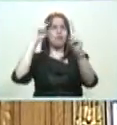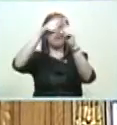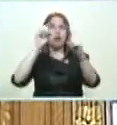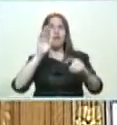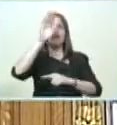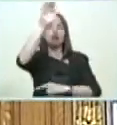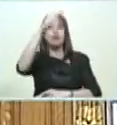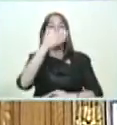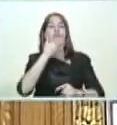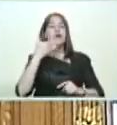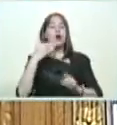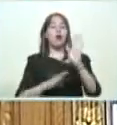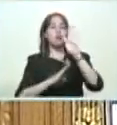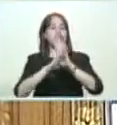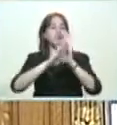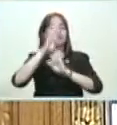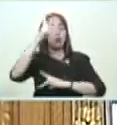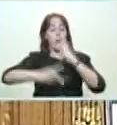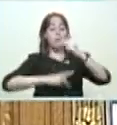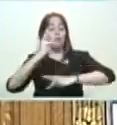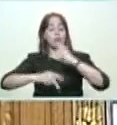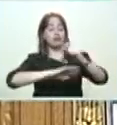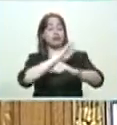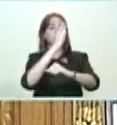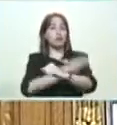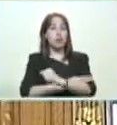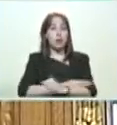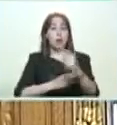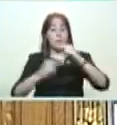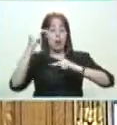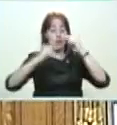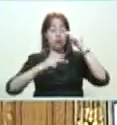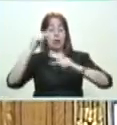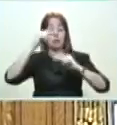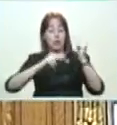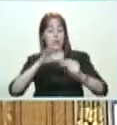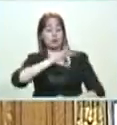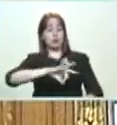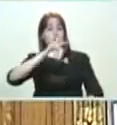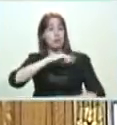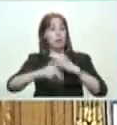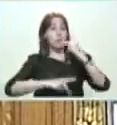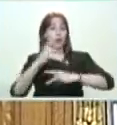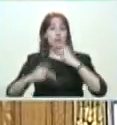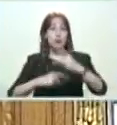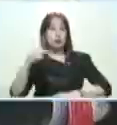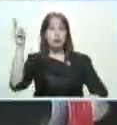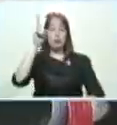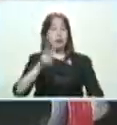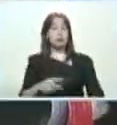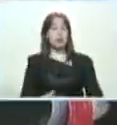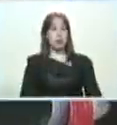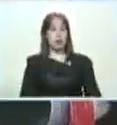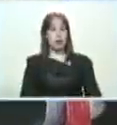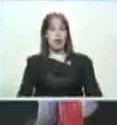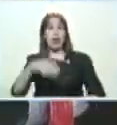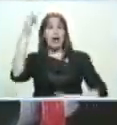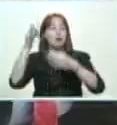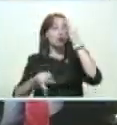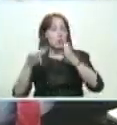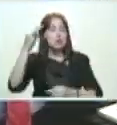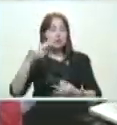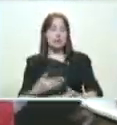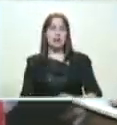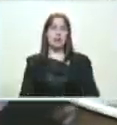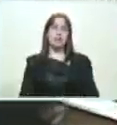futuro del desarrollo de las fuerzas productivas para construir el socialismo productivo. el socialismo de justicia.